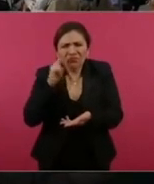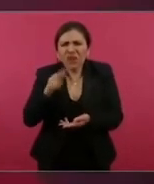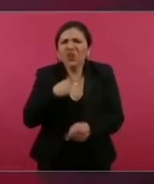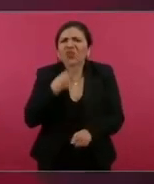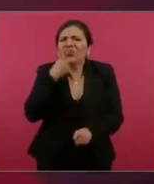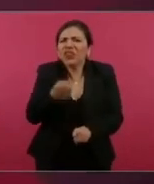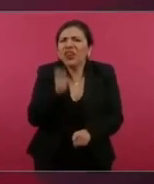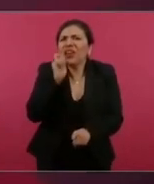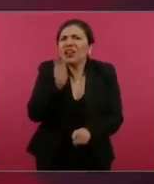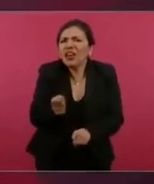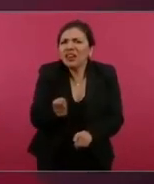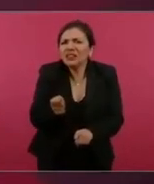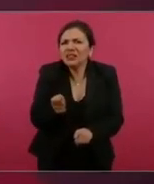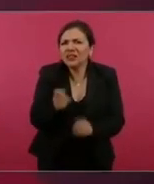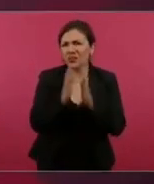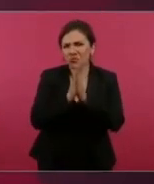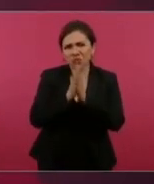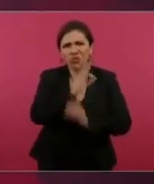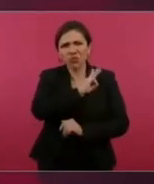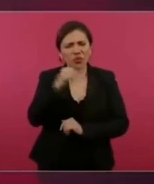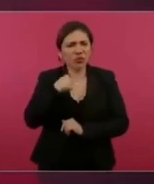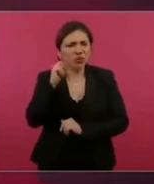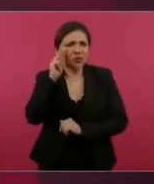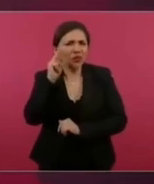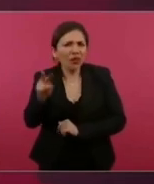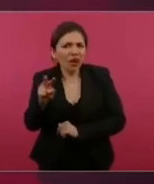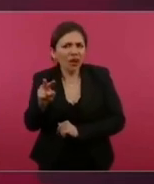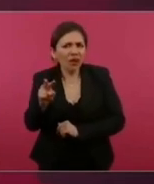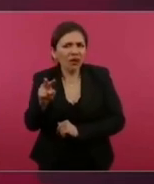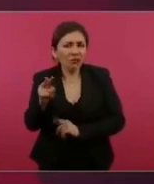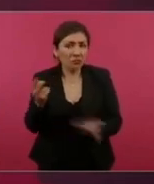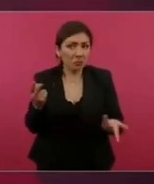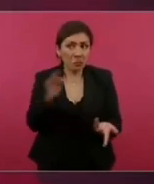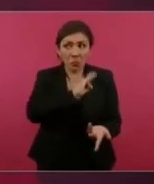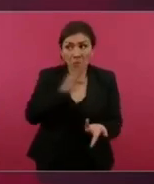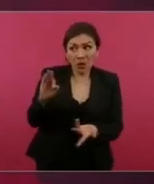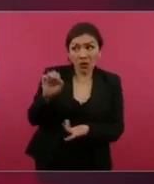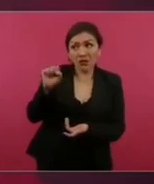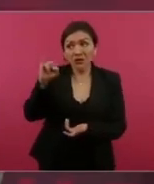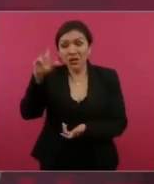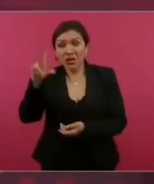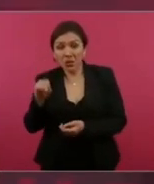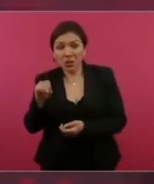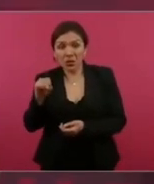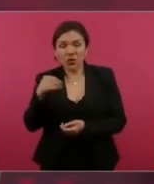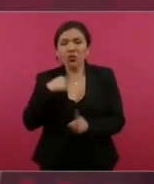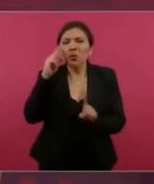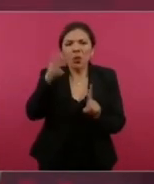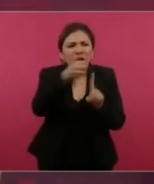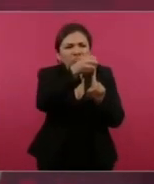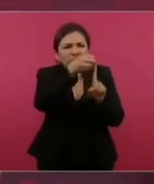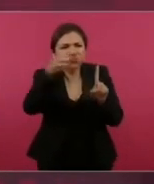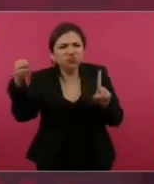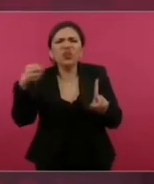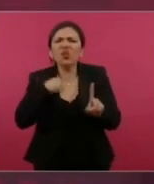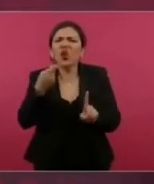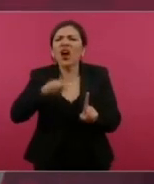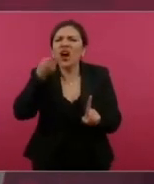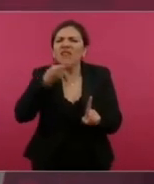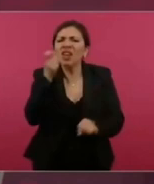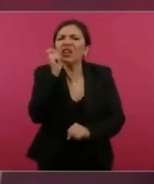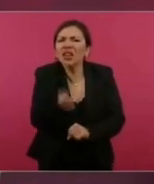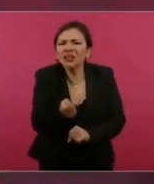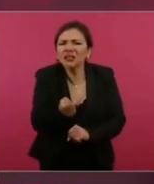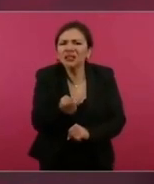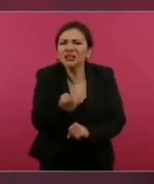nada más les pido a los del tribunal que me permitan, a ver si puedo repetir lo que dije. Para que la gente